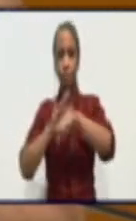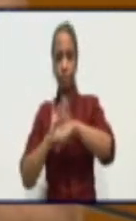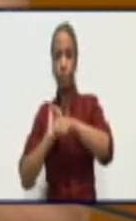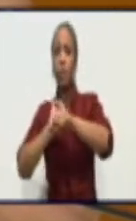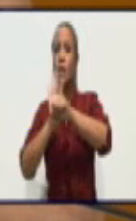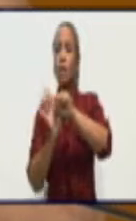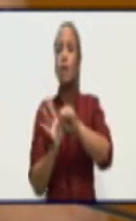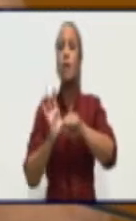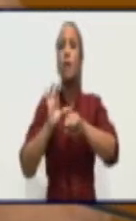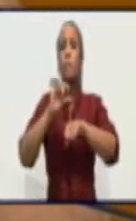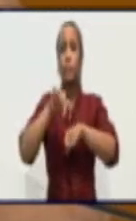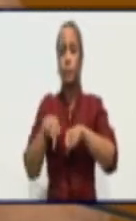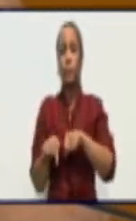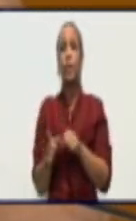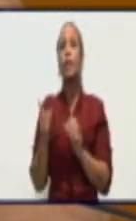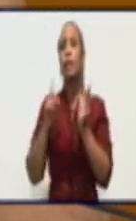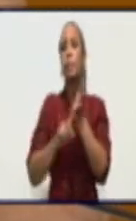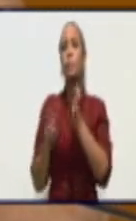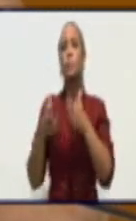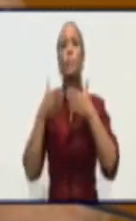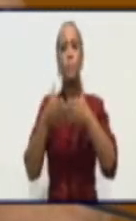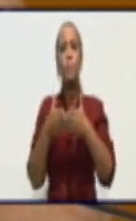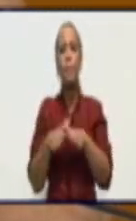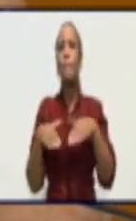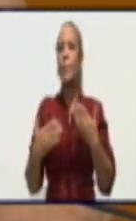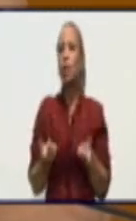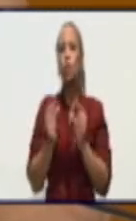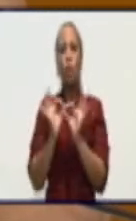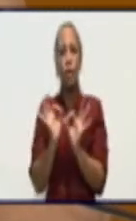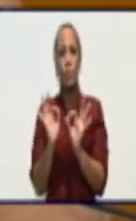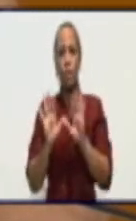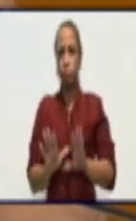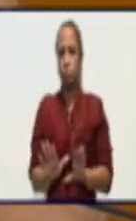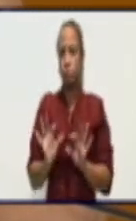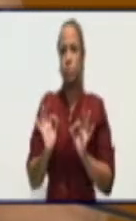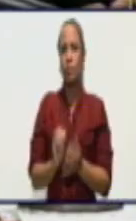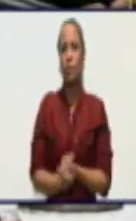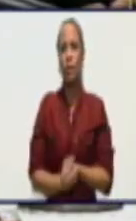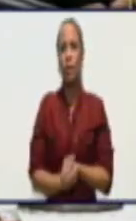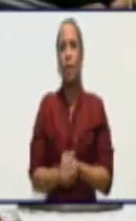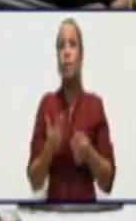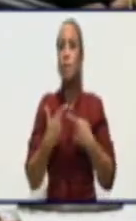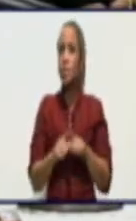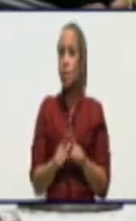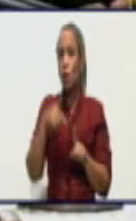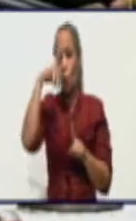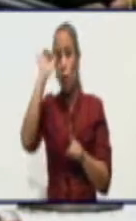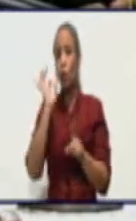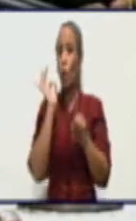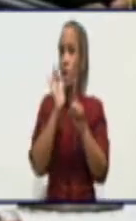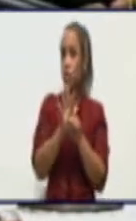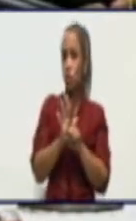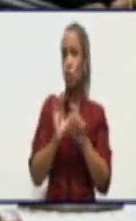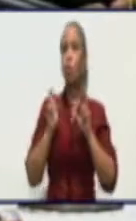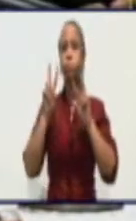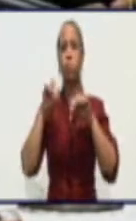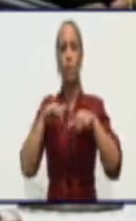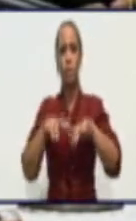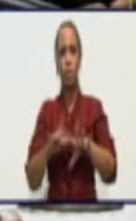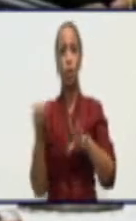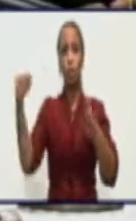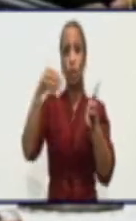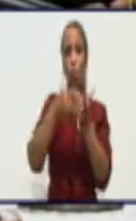pero no estamos exentos porque si cuando comenzó la pandemia llegó hasta Cuba pues esas cepas pueden llegar porque además